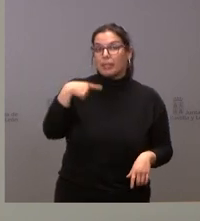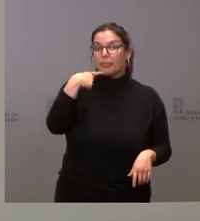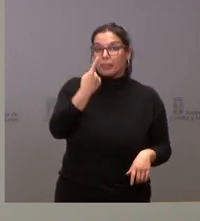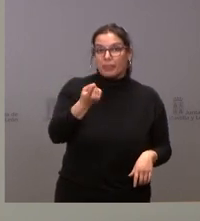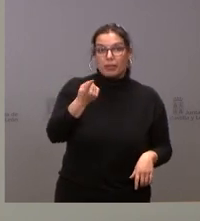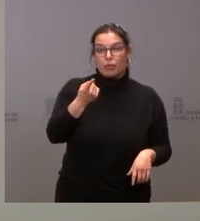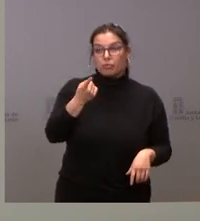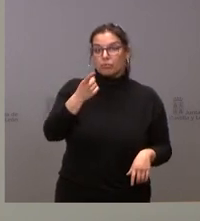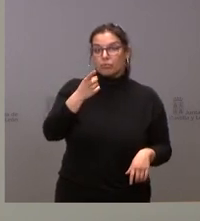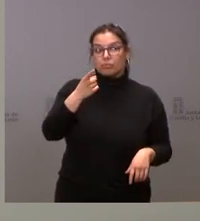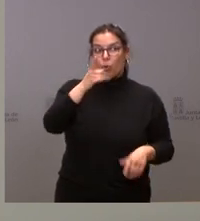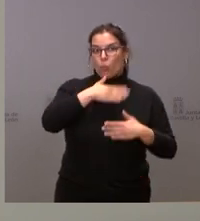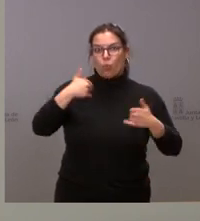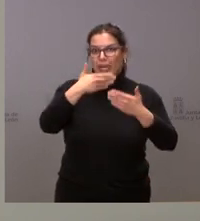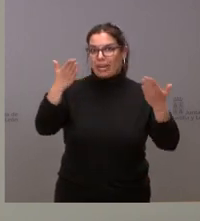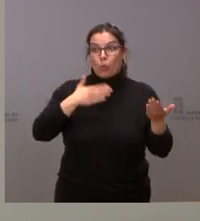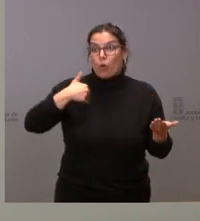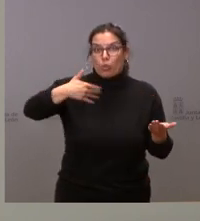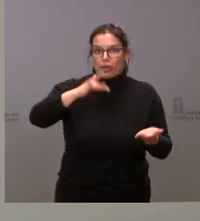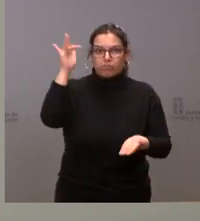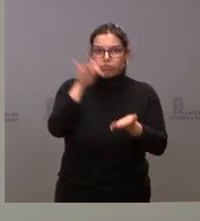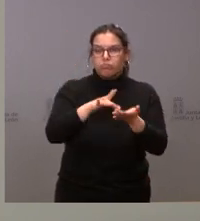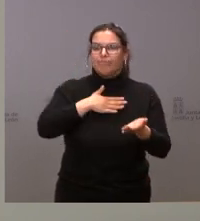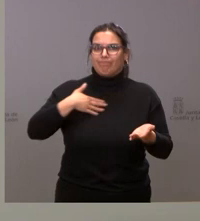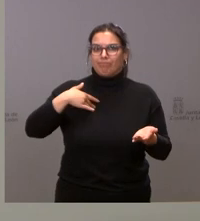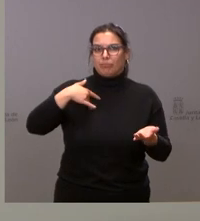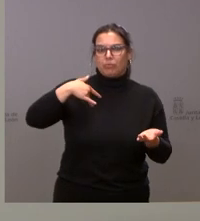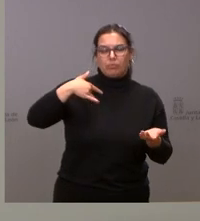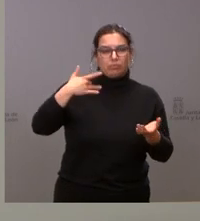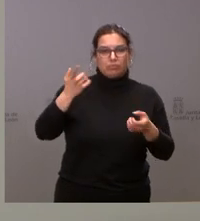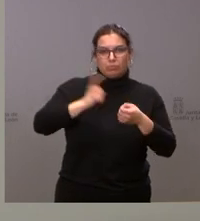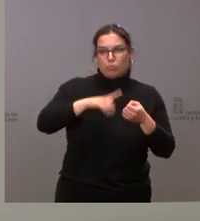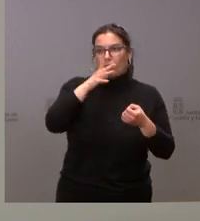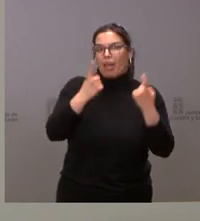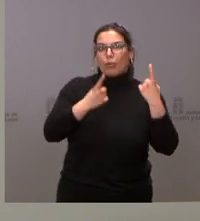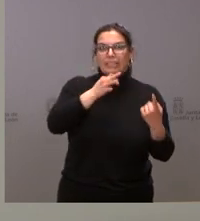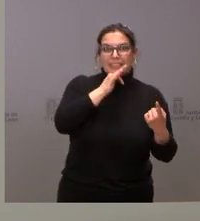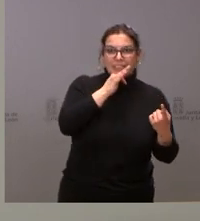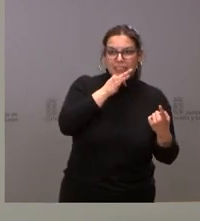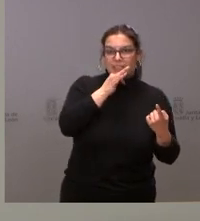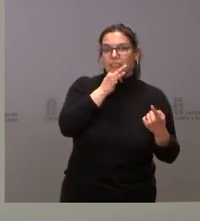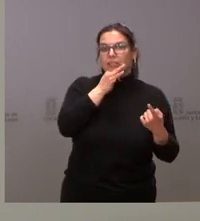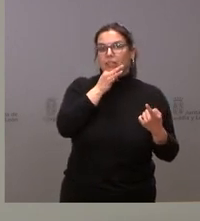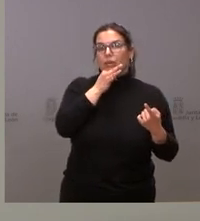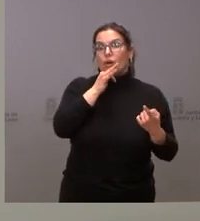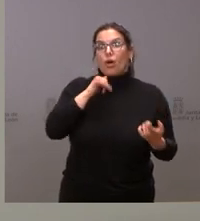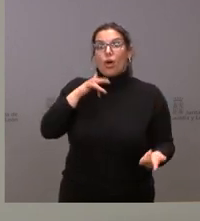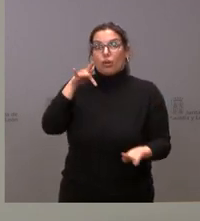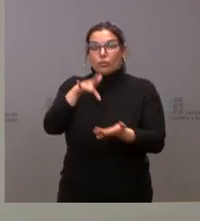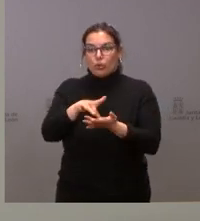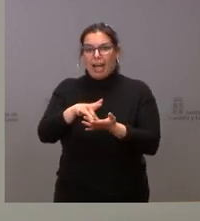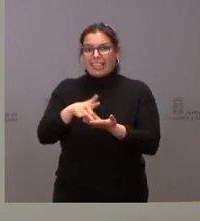cualquiera se puede inscribir en cualquier momento y, por tanto, puede haber personas que no se hayan inscrito en este momento, pero en el momento que tuvieran que ejercer algunas